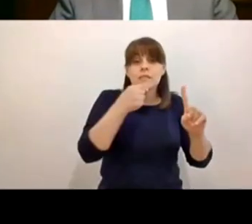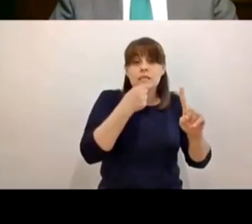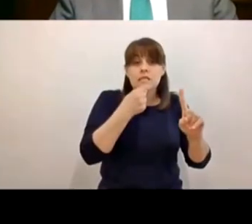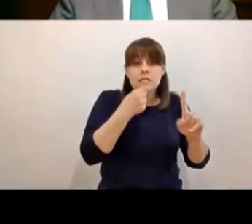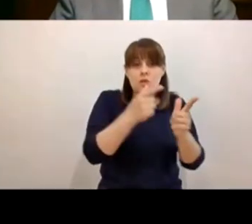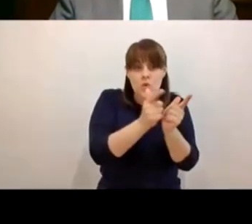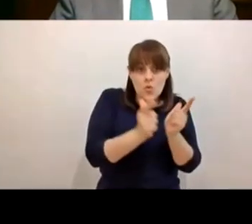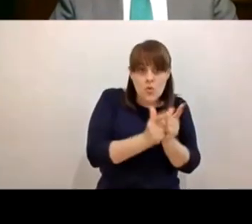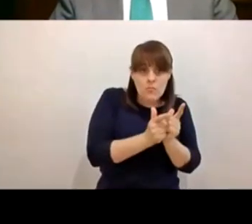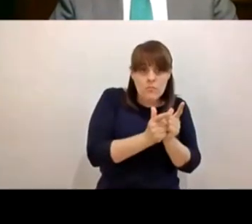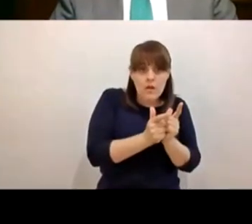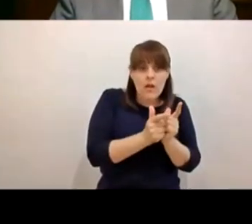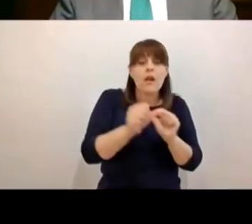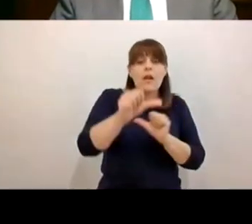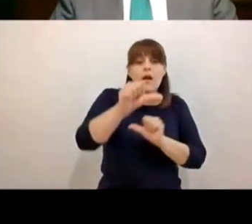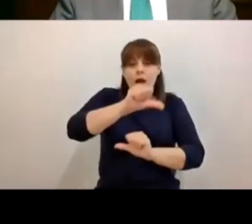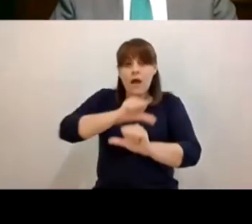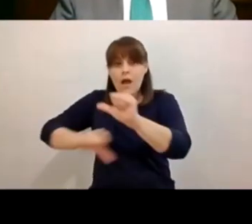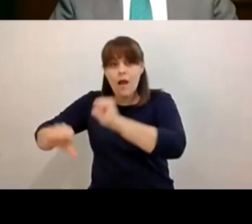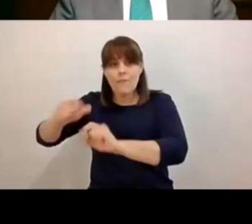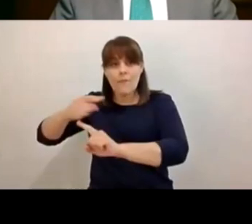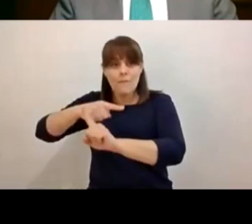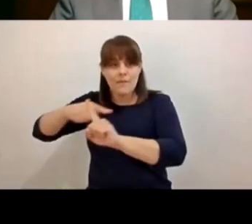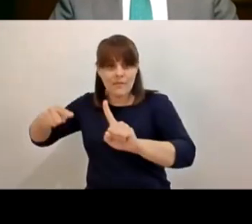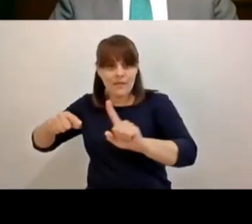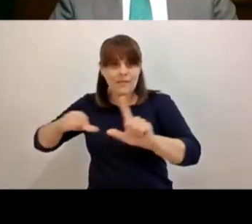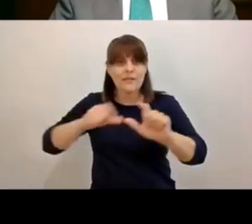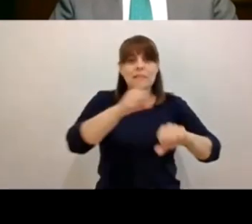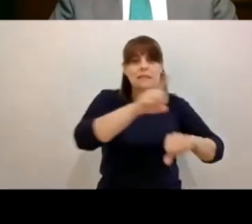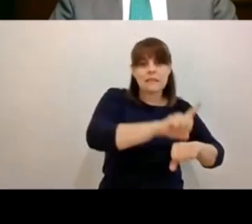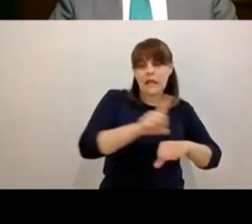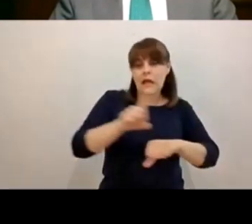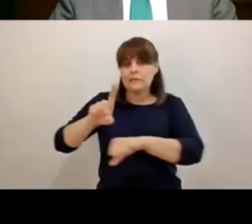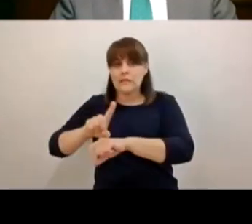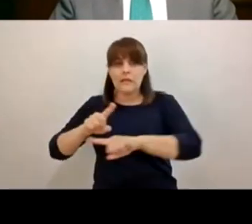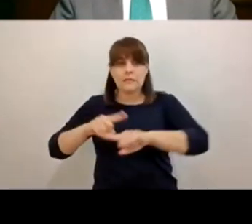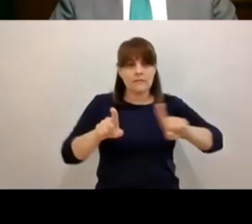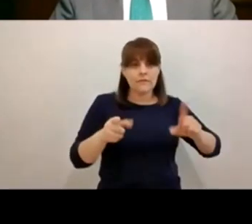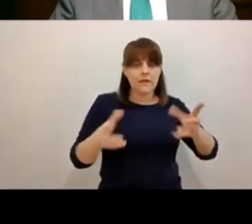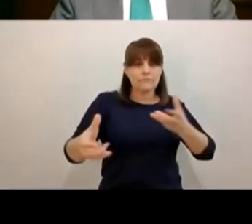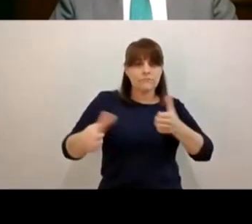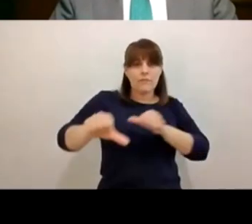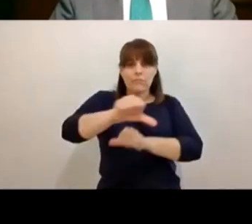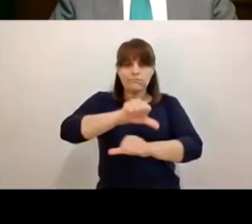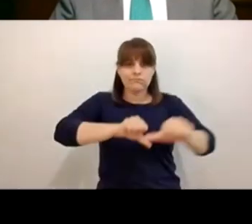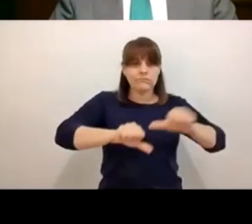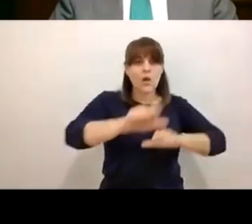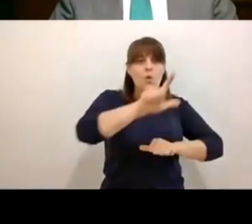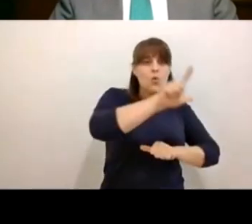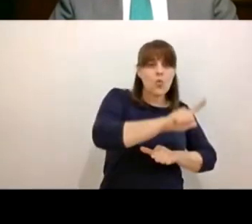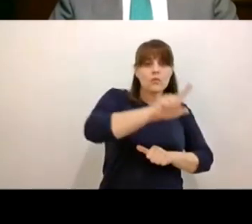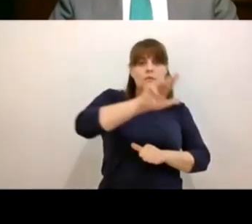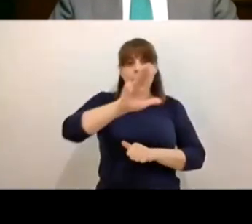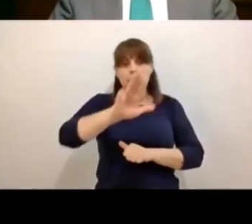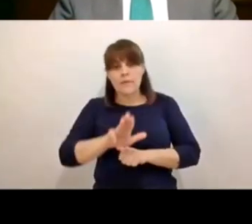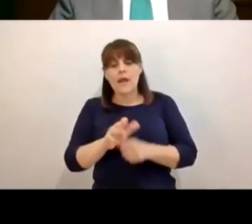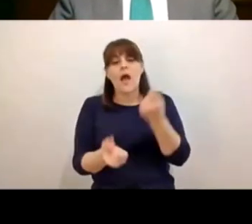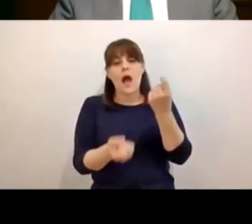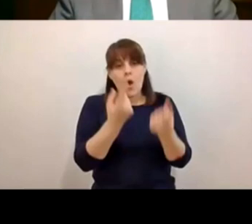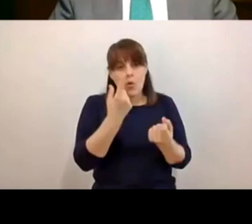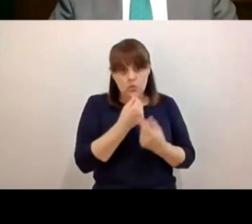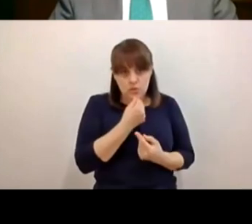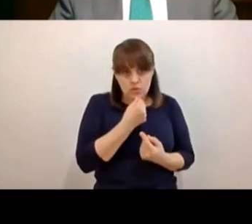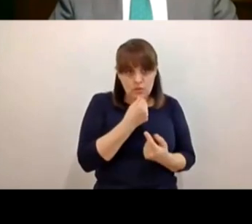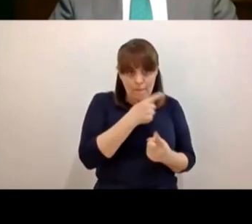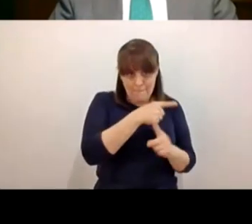a la otra mitad de los alumnos en diferentes días como también ya se mencionó anteriormente los lunes y miércoles asistir a algunos niños la mitad del